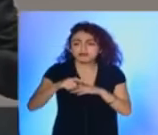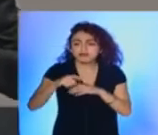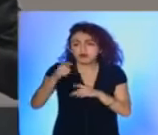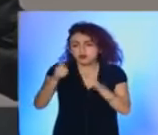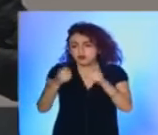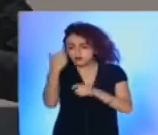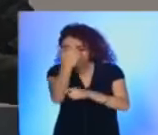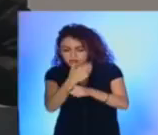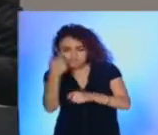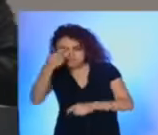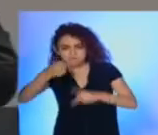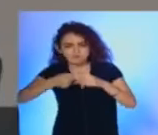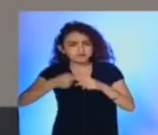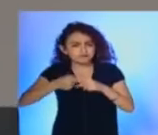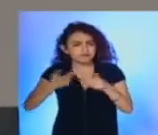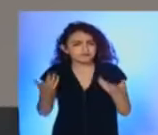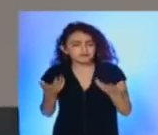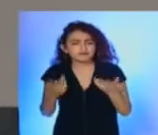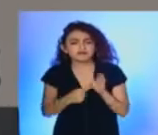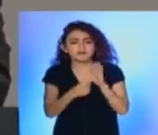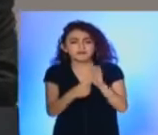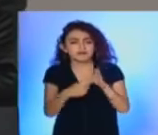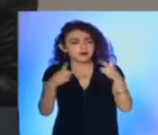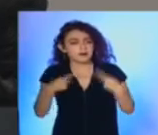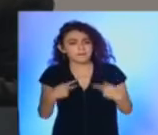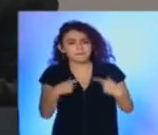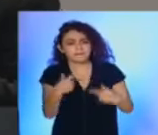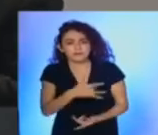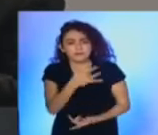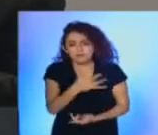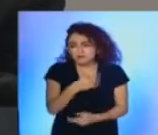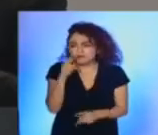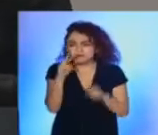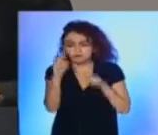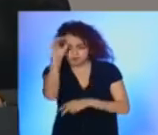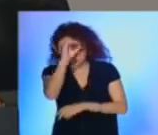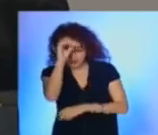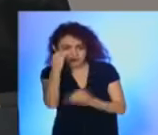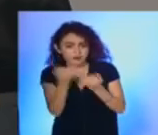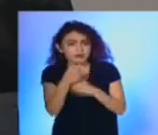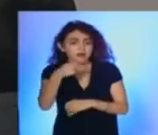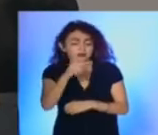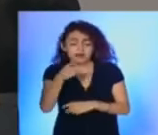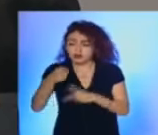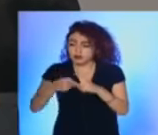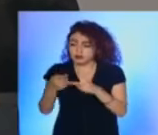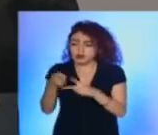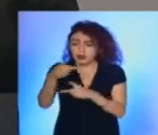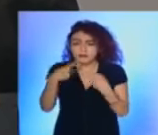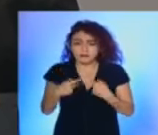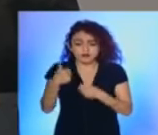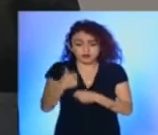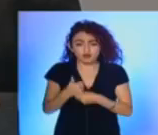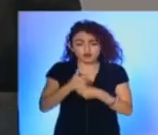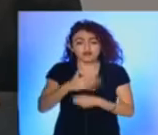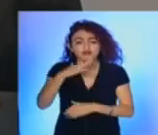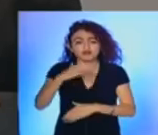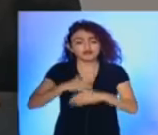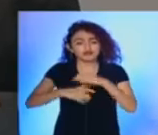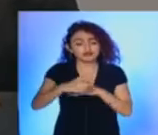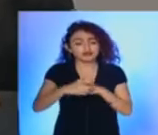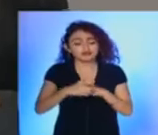mide lo que la gente siente o percibe, pero también mide el número de víctimas de corrupción,